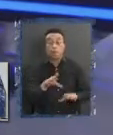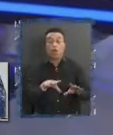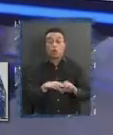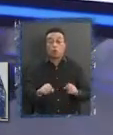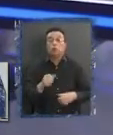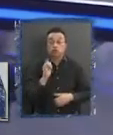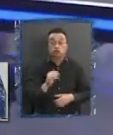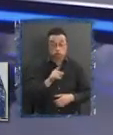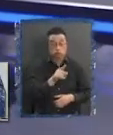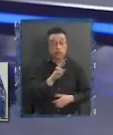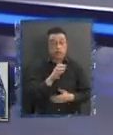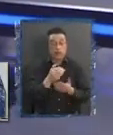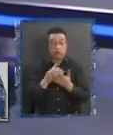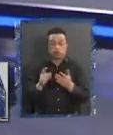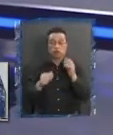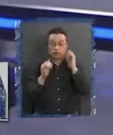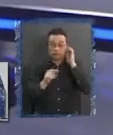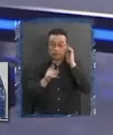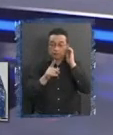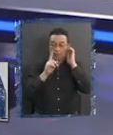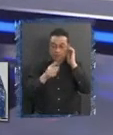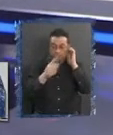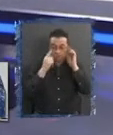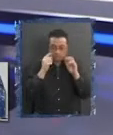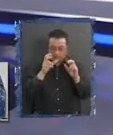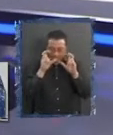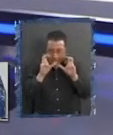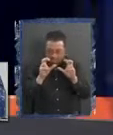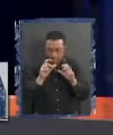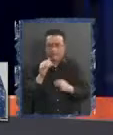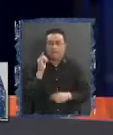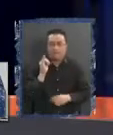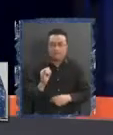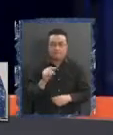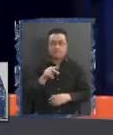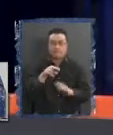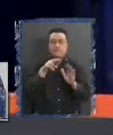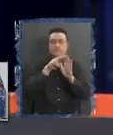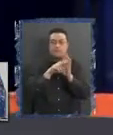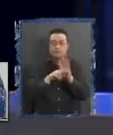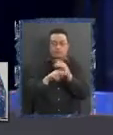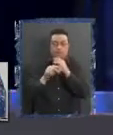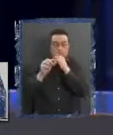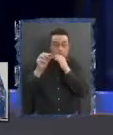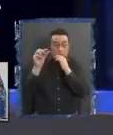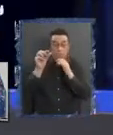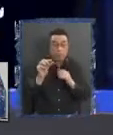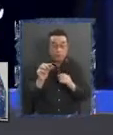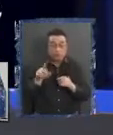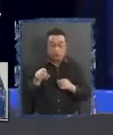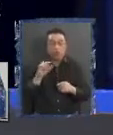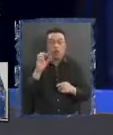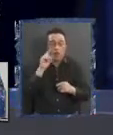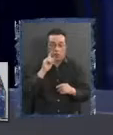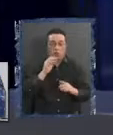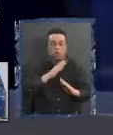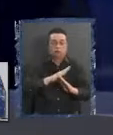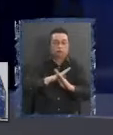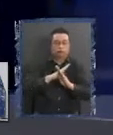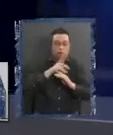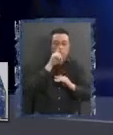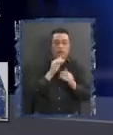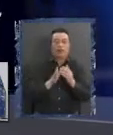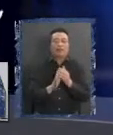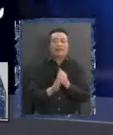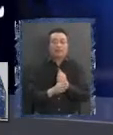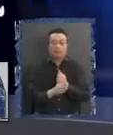tiene razón. Lo que yo creo que hay que poner mucho énfasis es que esta regla transitoria es un candado que es una trampa y por eso no